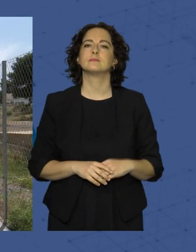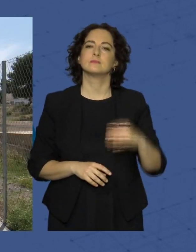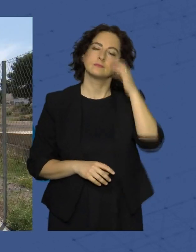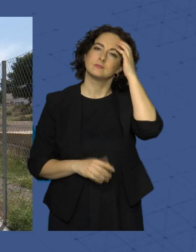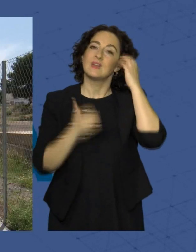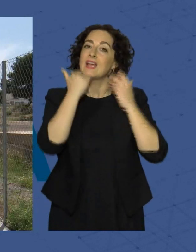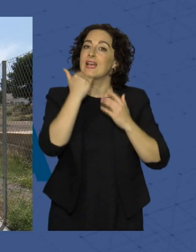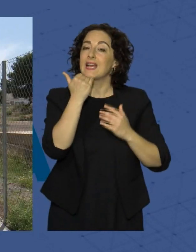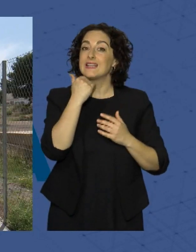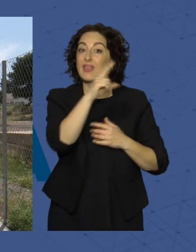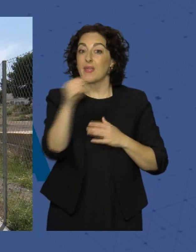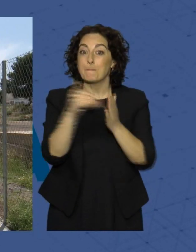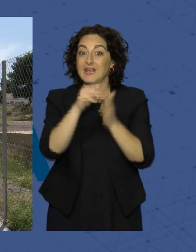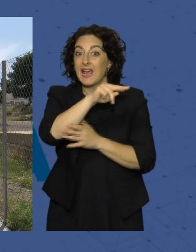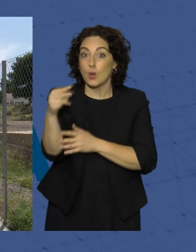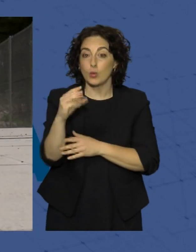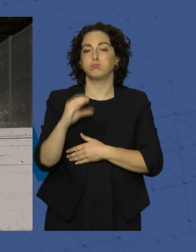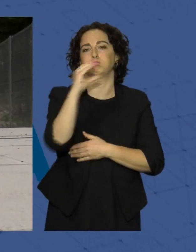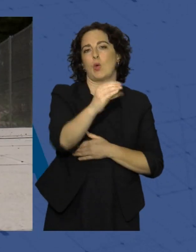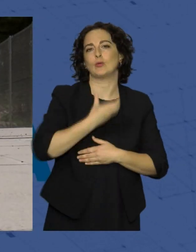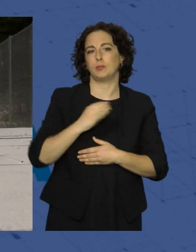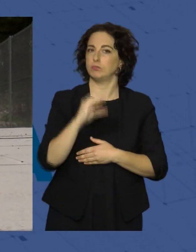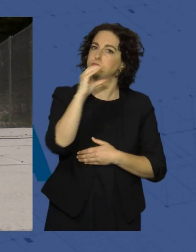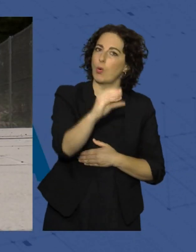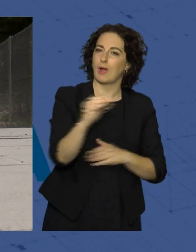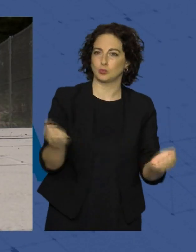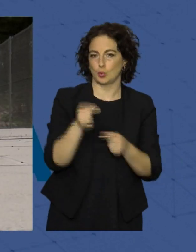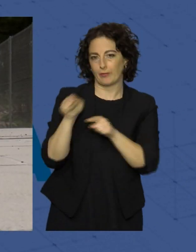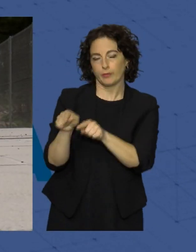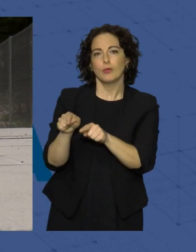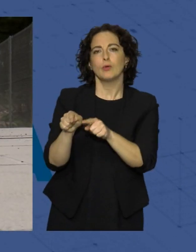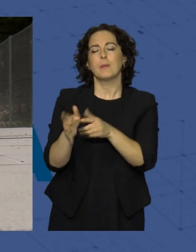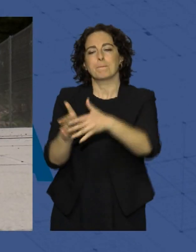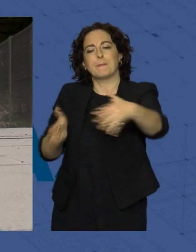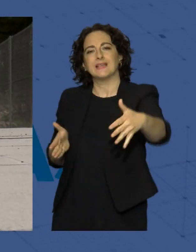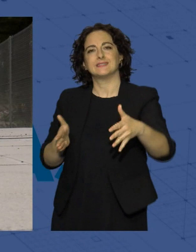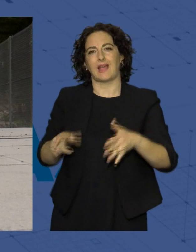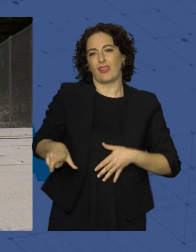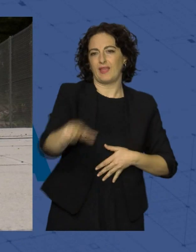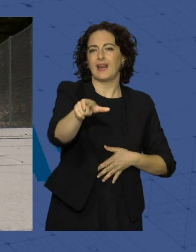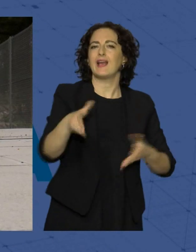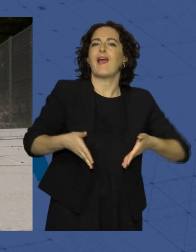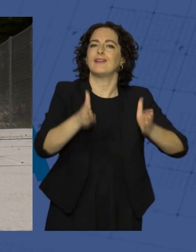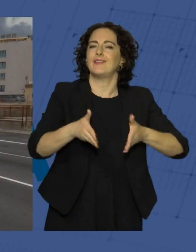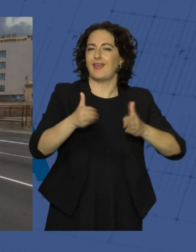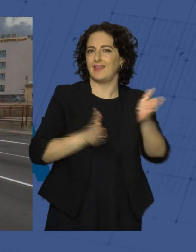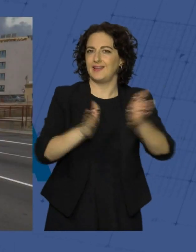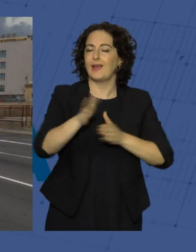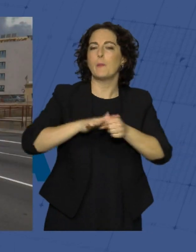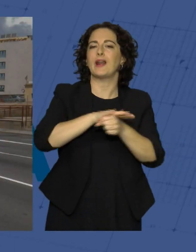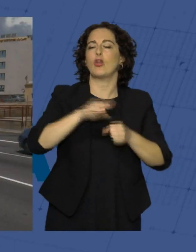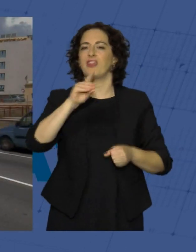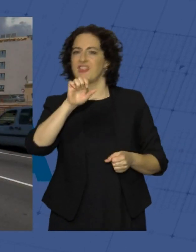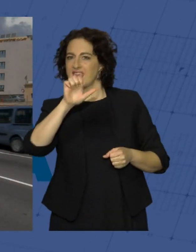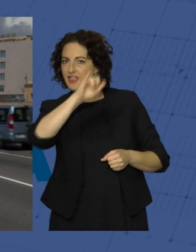Casi 100.000 euros ha destinado el Ayuntamiento a esta actuación, la prolongación del acerado en carretera de Níjar, en el barrio del Diezmo.